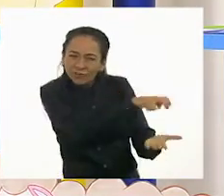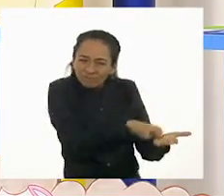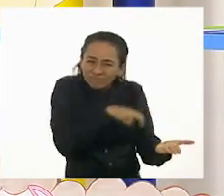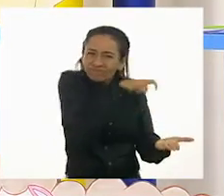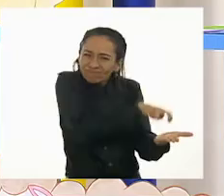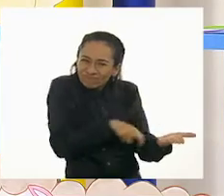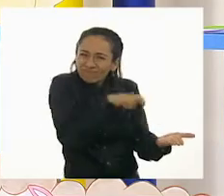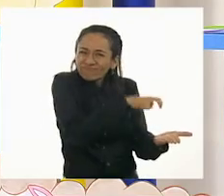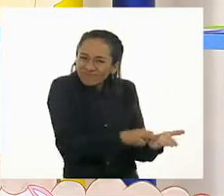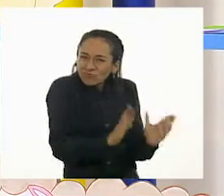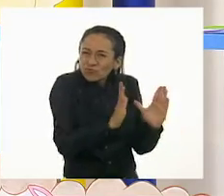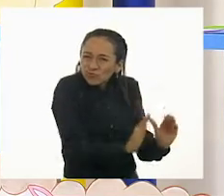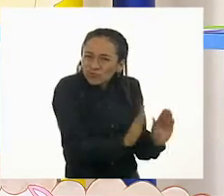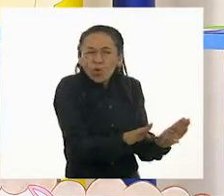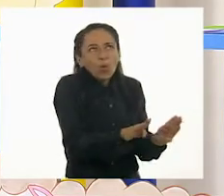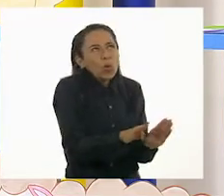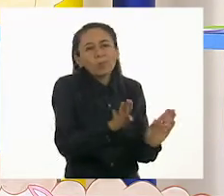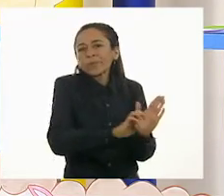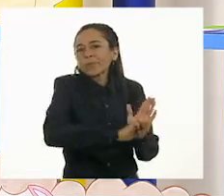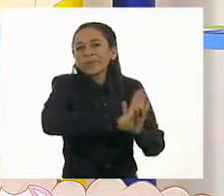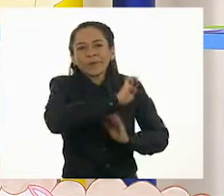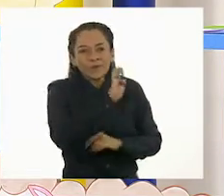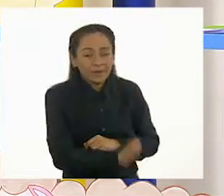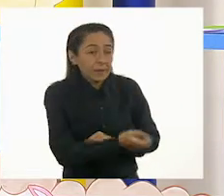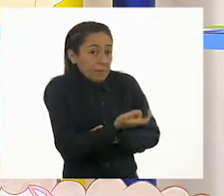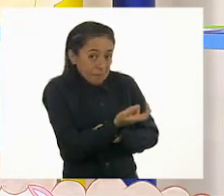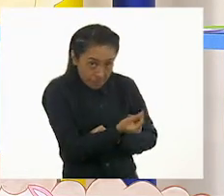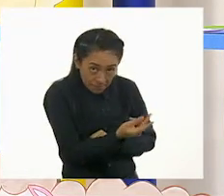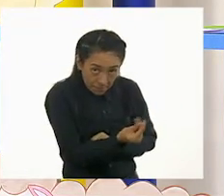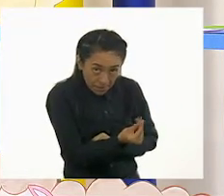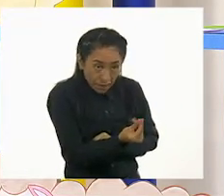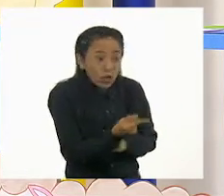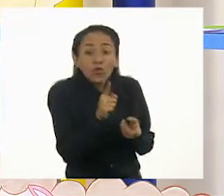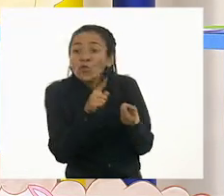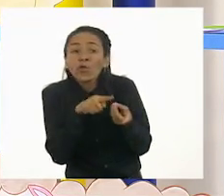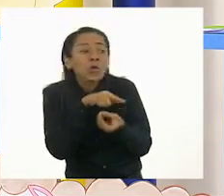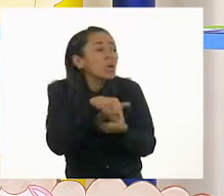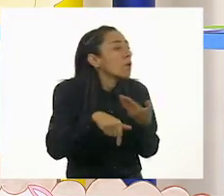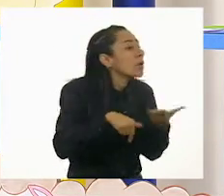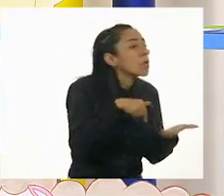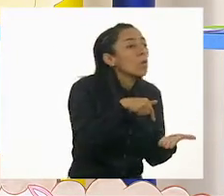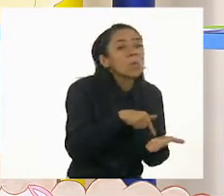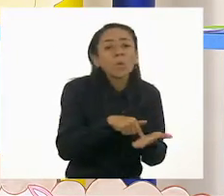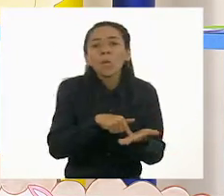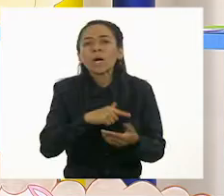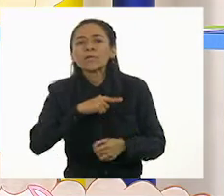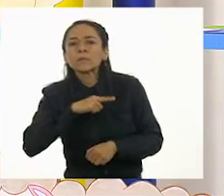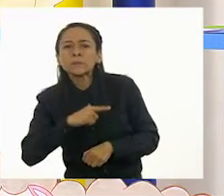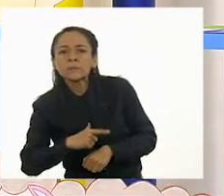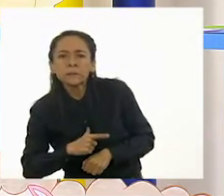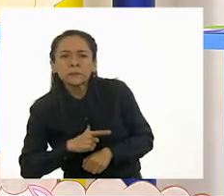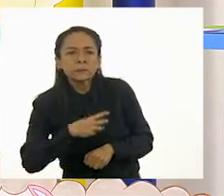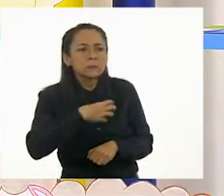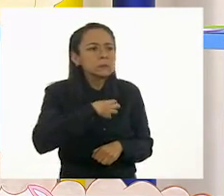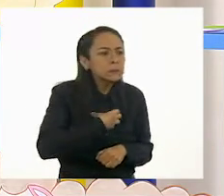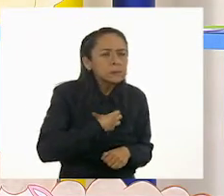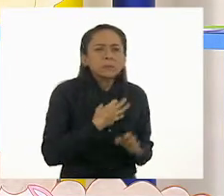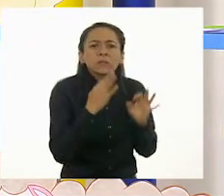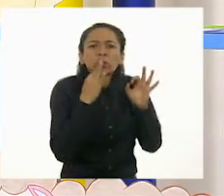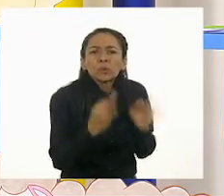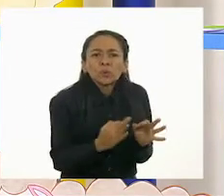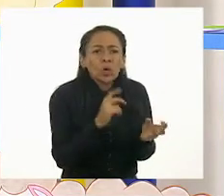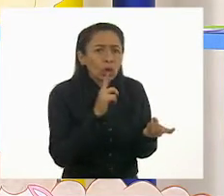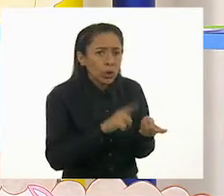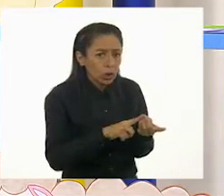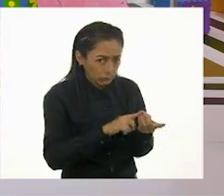¿podemos enseñarle a un perro dónde tiene que realizar sus necesidades físicas, como defecar? ¿Se le puede mostrar eso a un